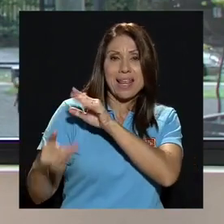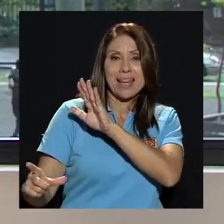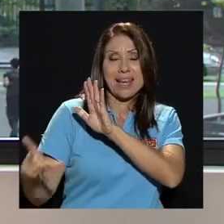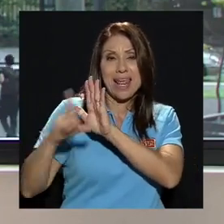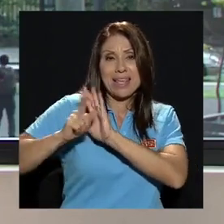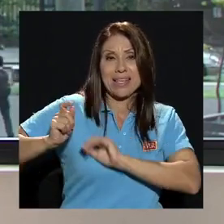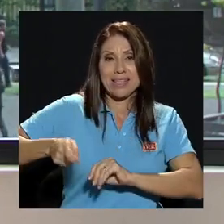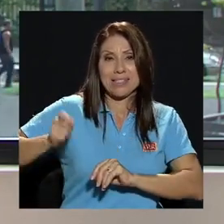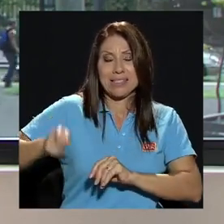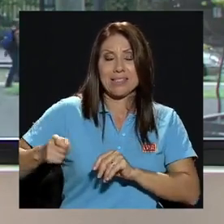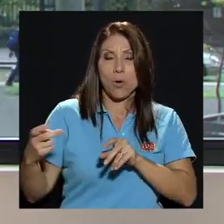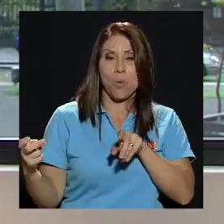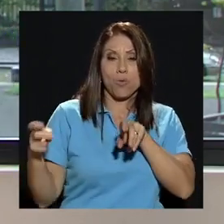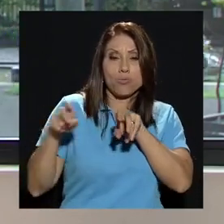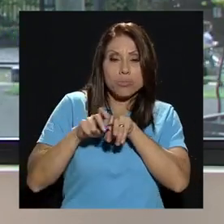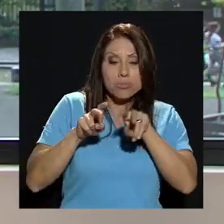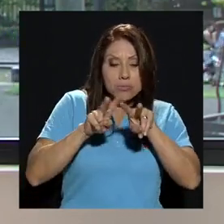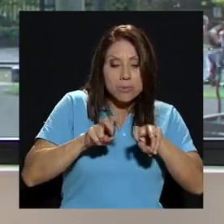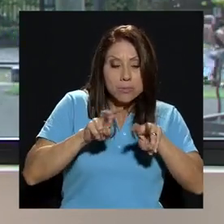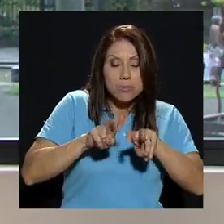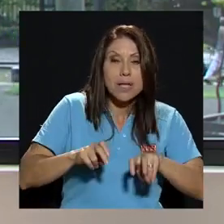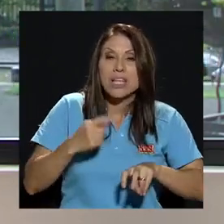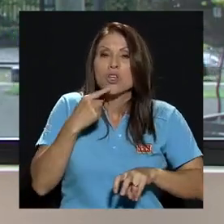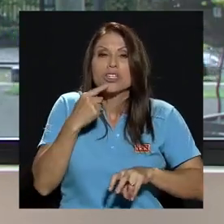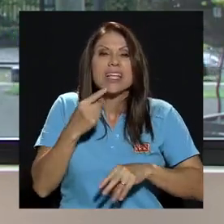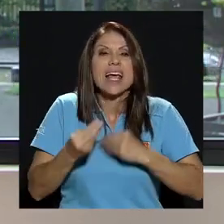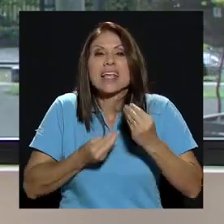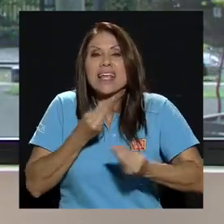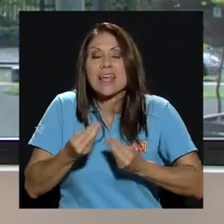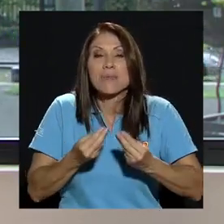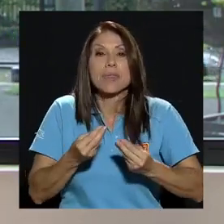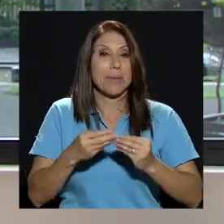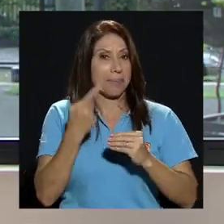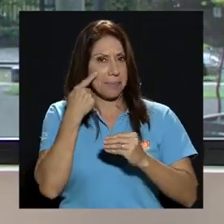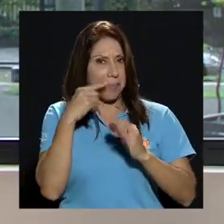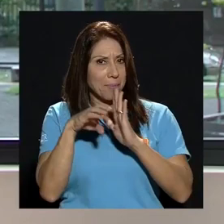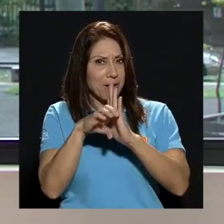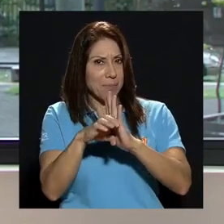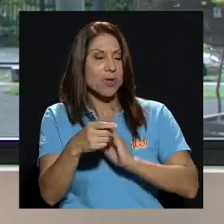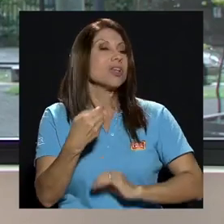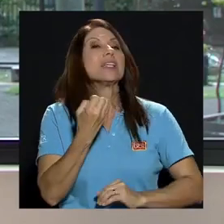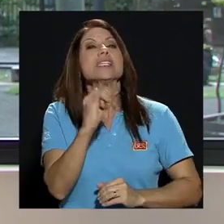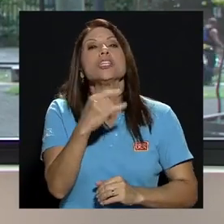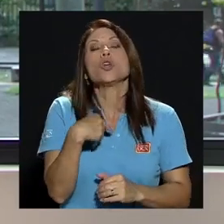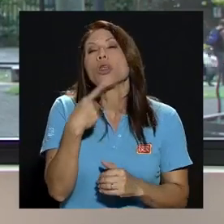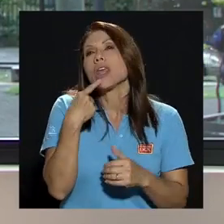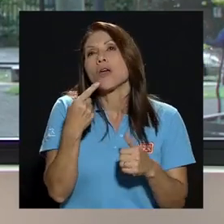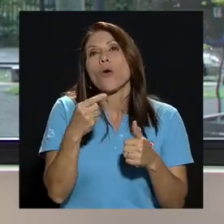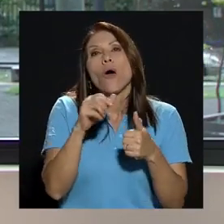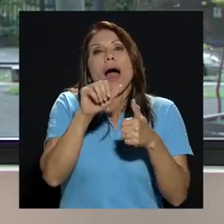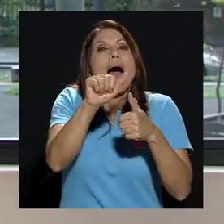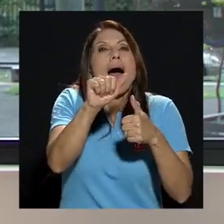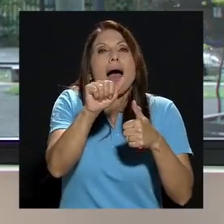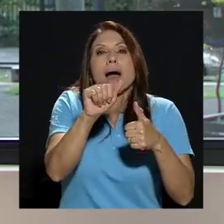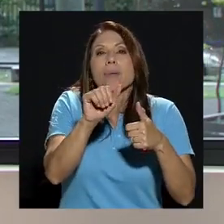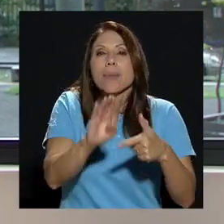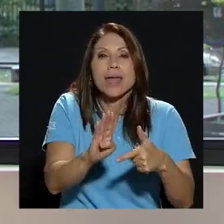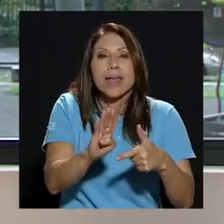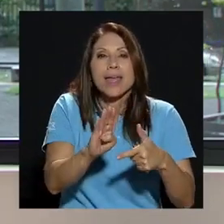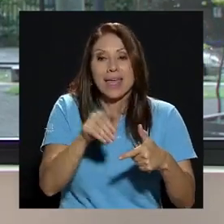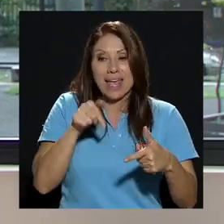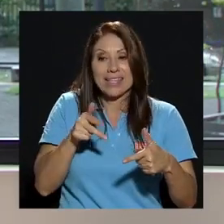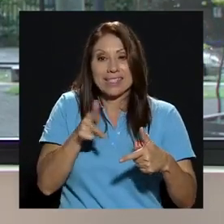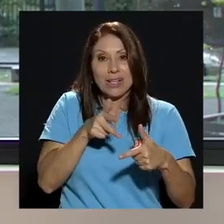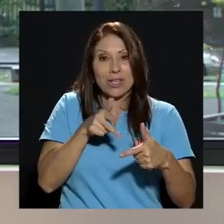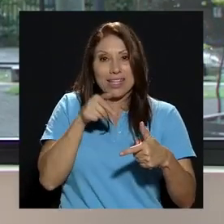honestamente si yo digo A o B y esta entrevista como es grabada y yo llego después al consejo yo puedo tener una implicación digamos